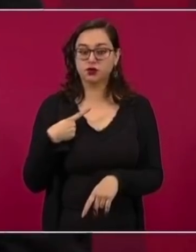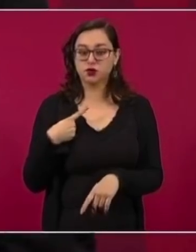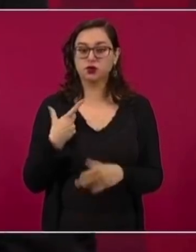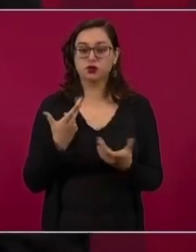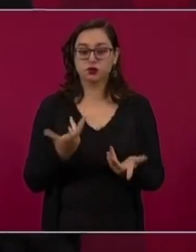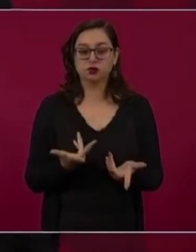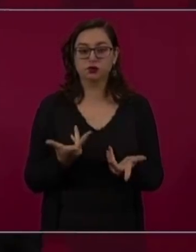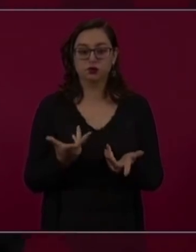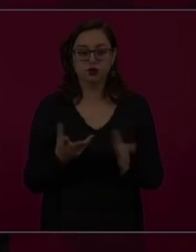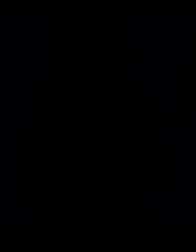adversarios.